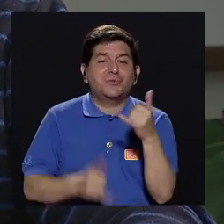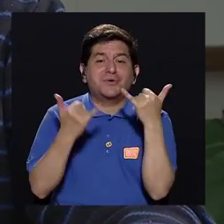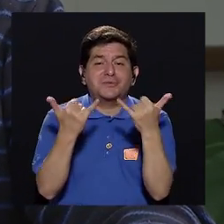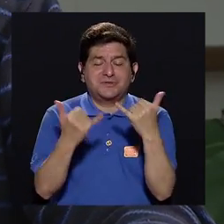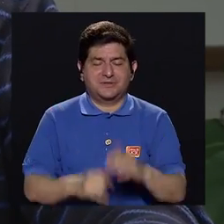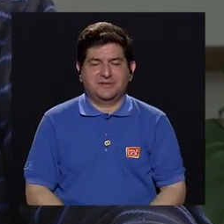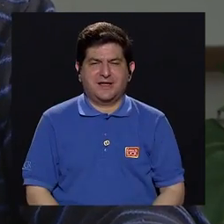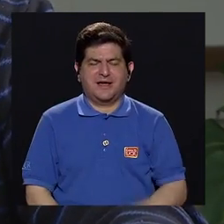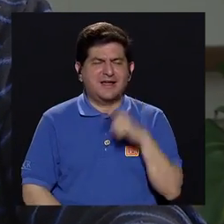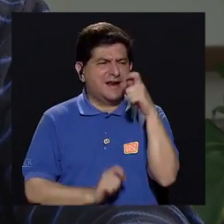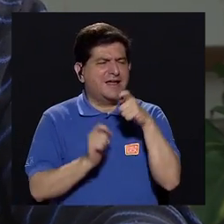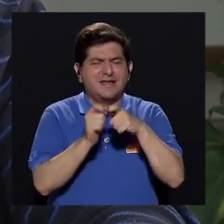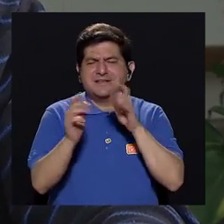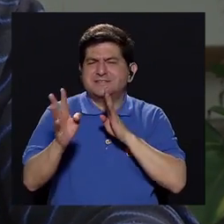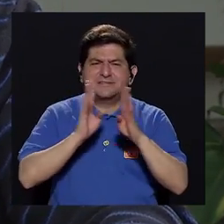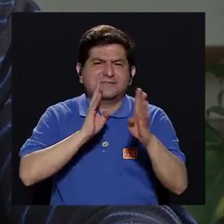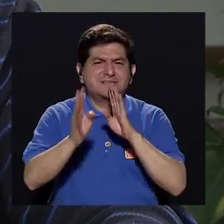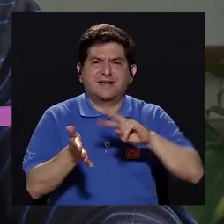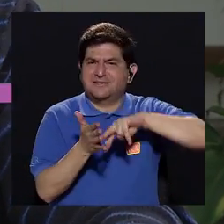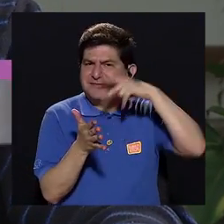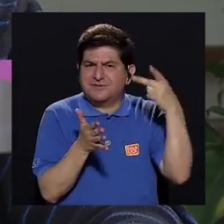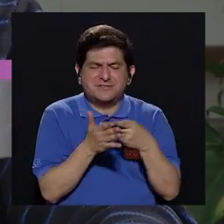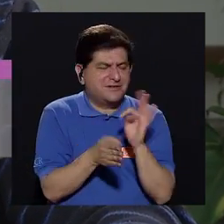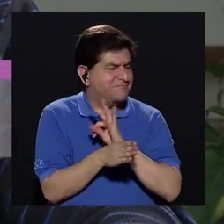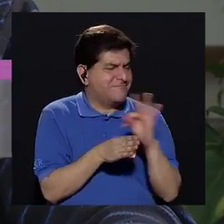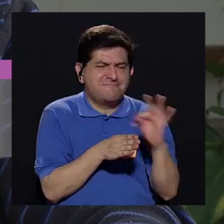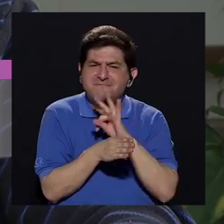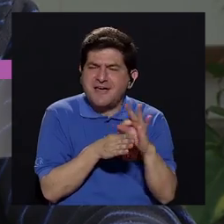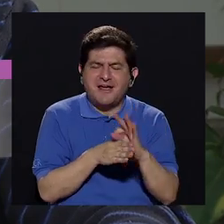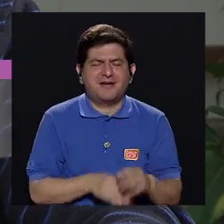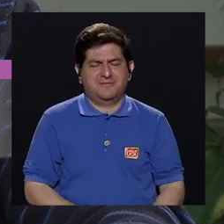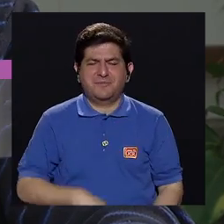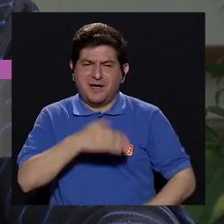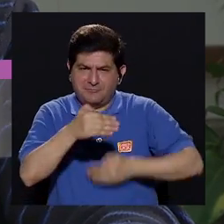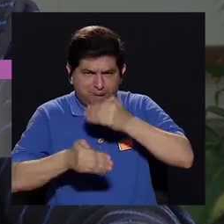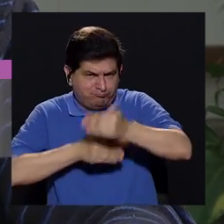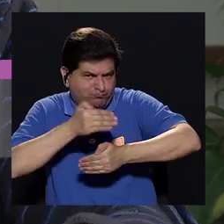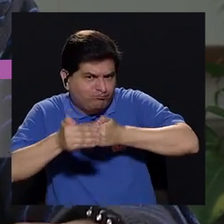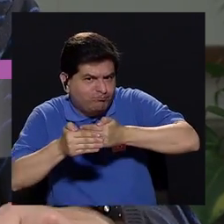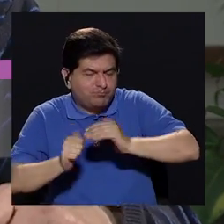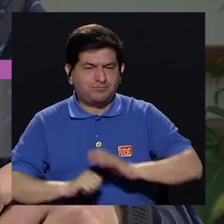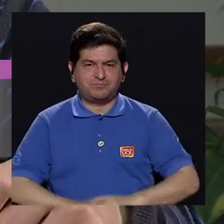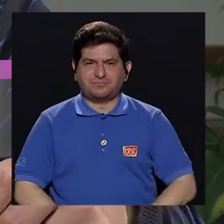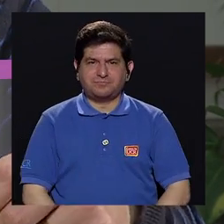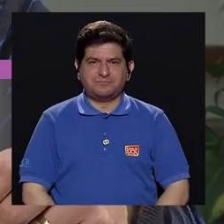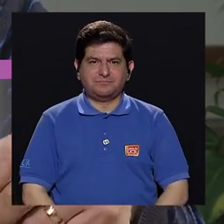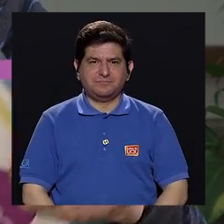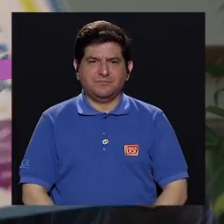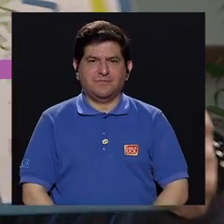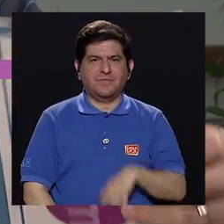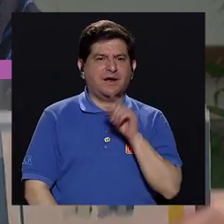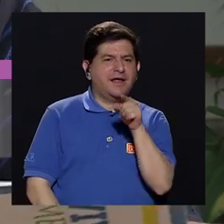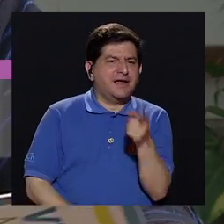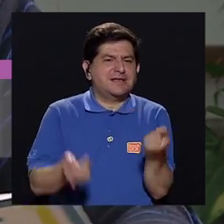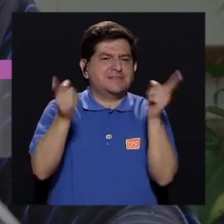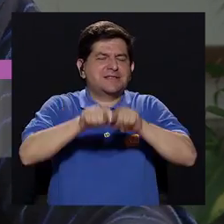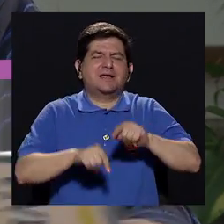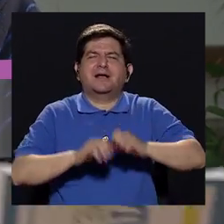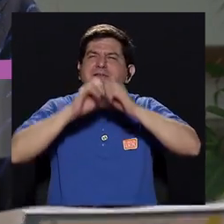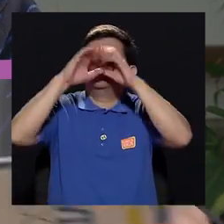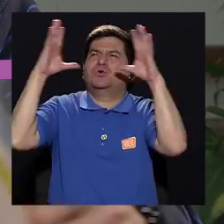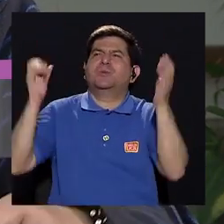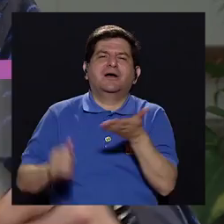iba a preguntar. Ya hablando propiamente de lo que es la terapia y el tratamiento, ¿qué nos podemos